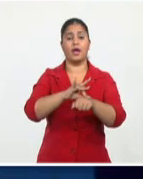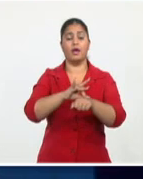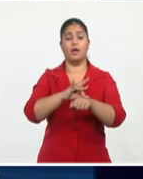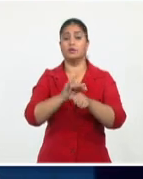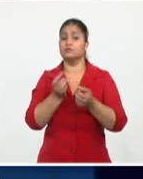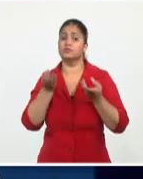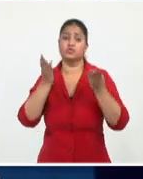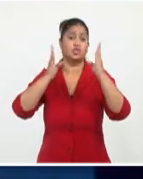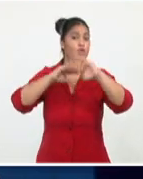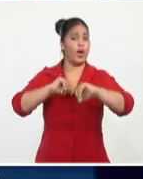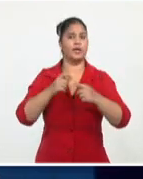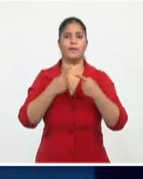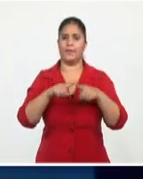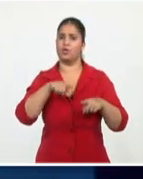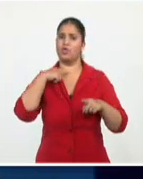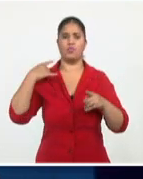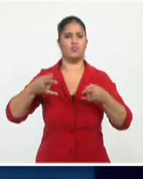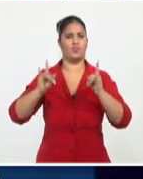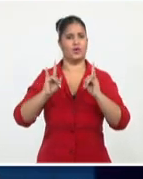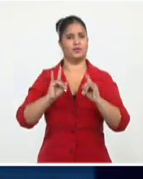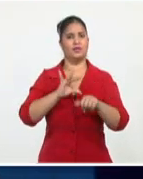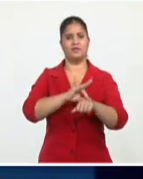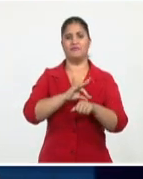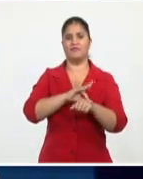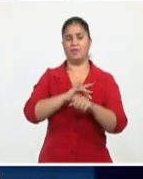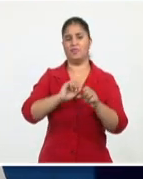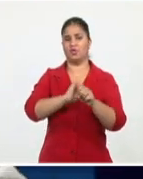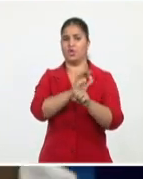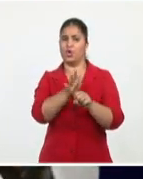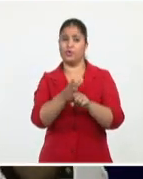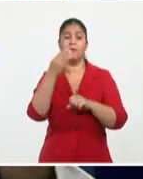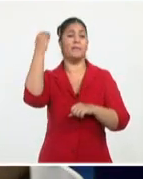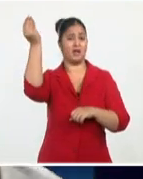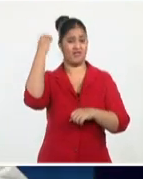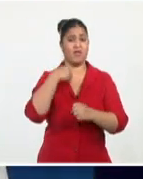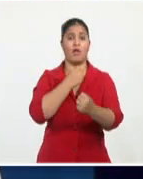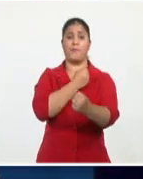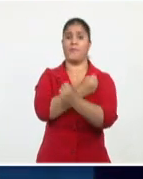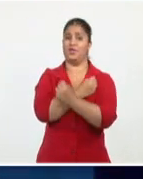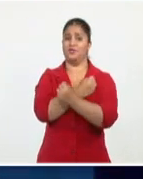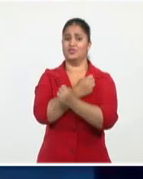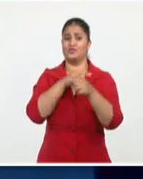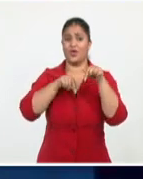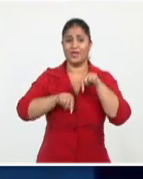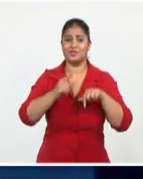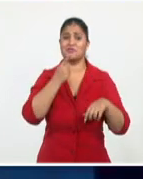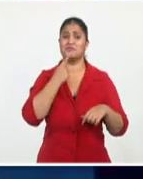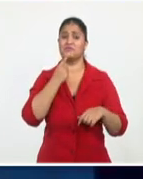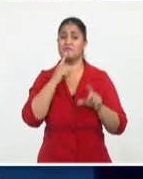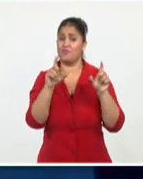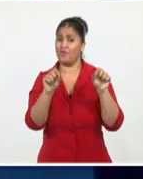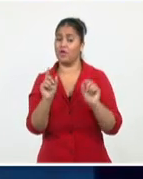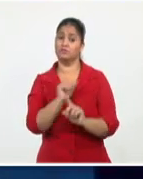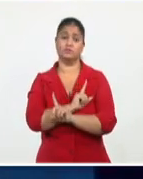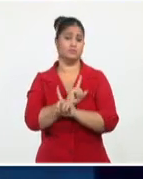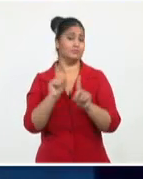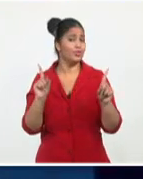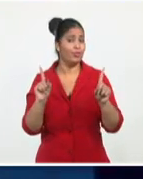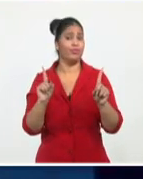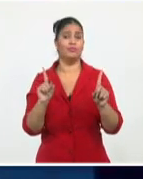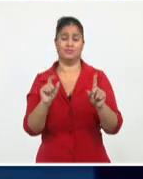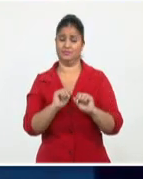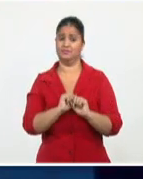gravedad que está teniendo la evolución de esta enfermedad, que no era así al inicio de la pandemia.